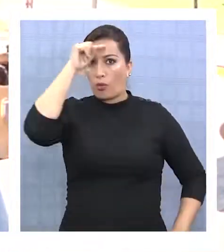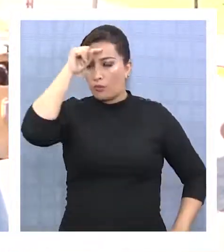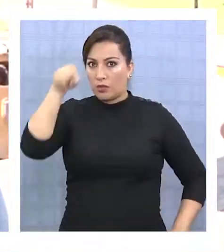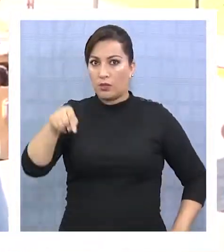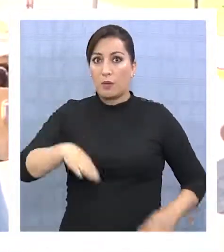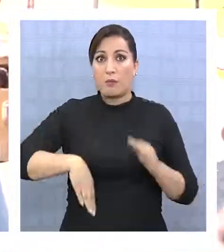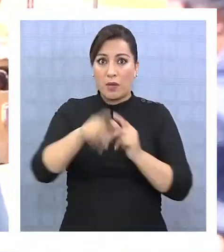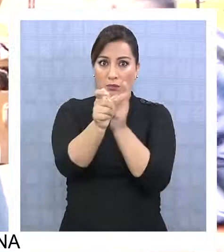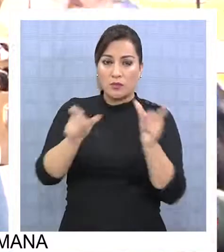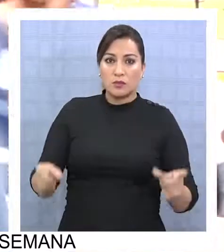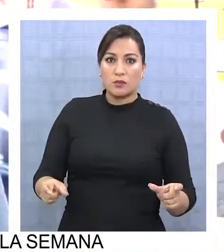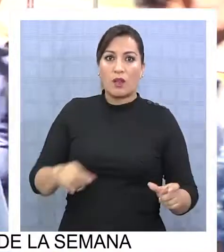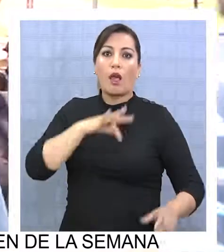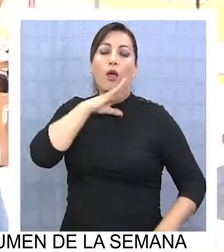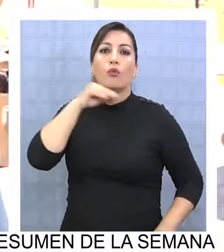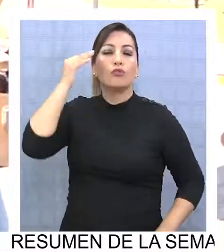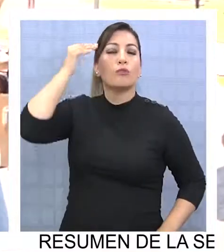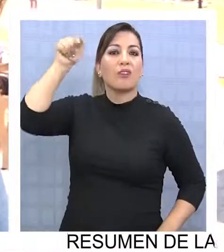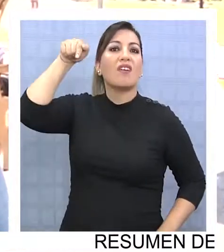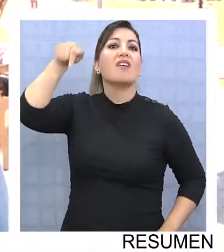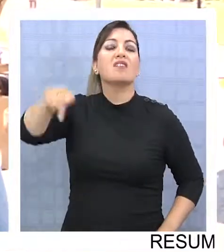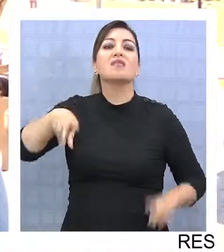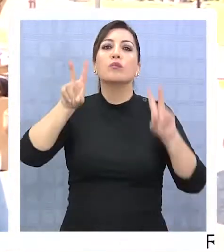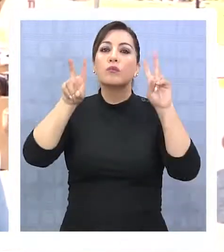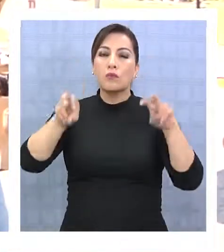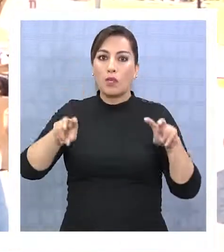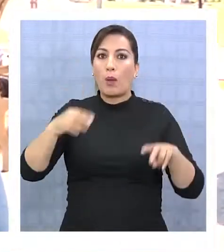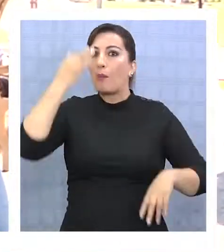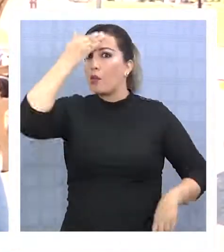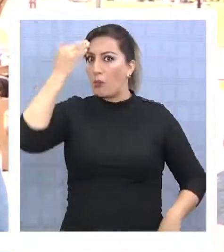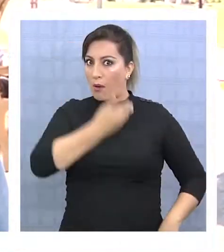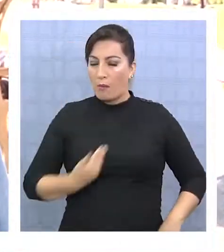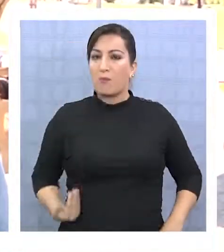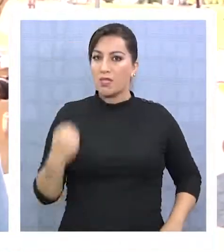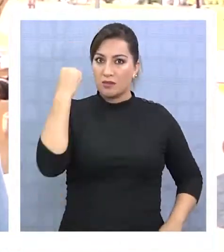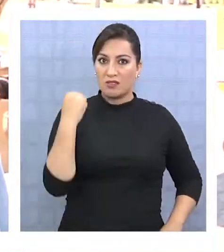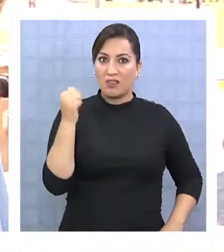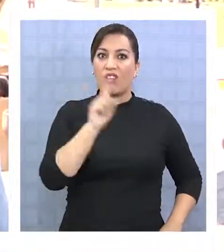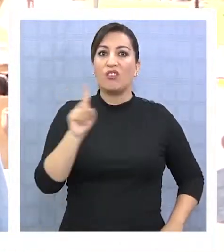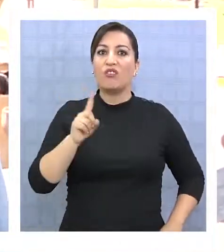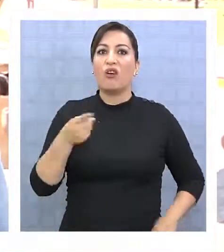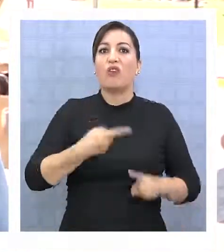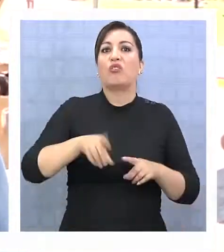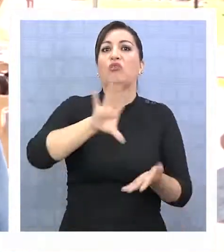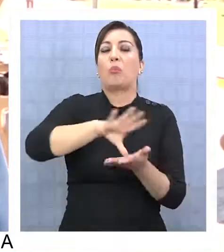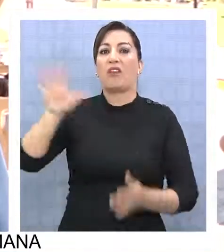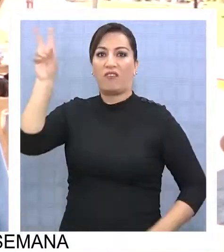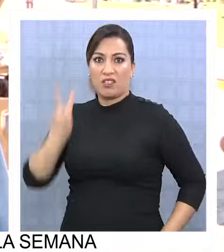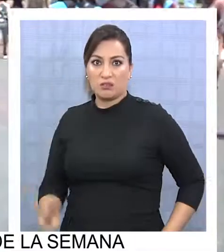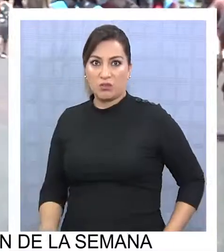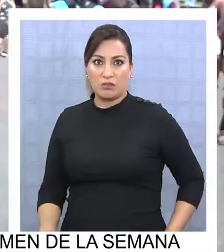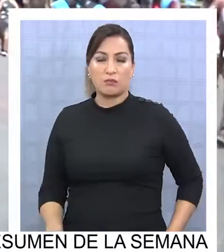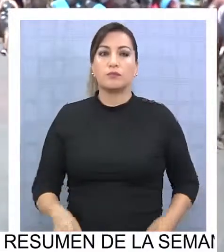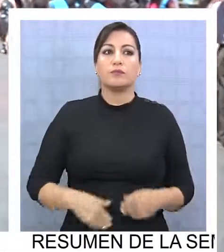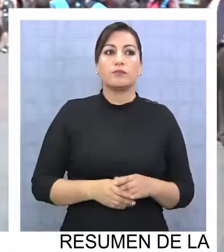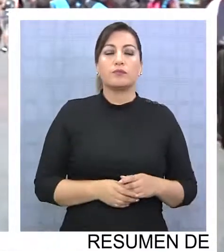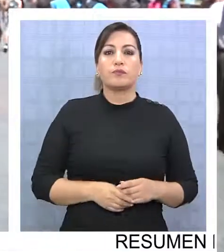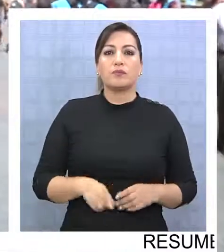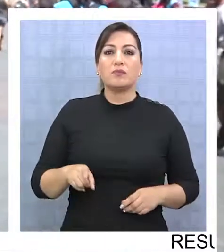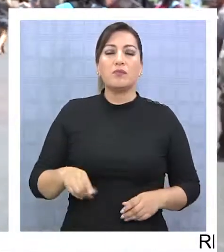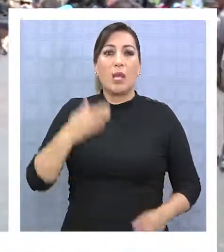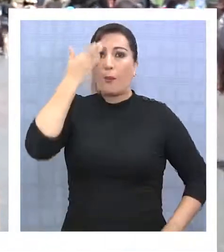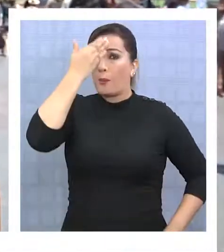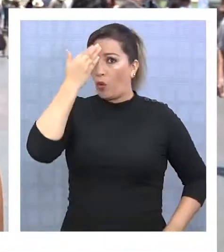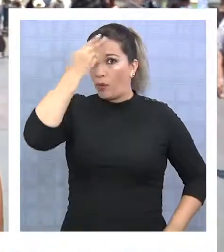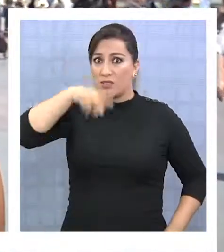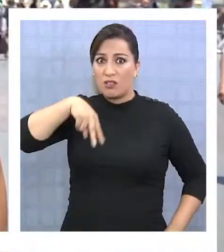hospitales. Y la mayoría adultos mayores. Yo creo que ese debe ser un tema que debería preocuparle al presidente, no lo que está pasando en Venezuela. Yo creo que primero